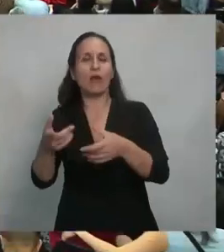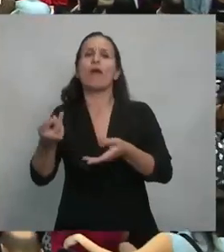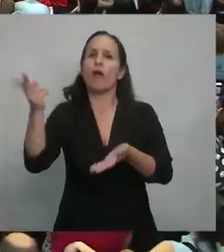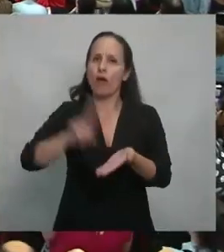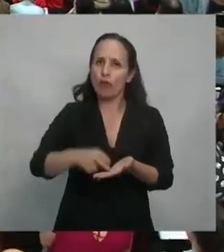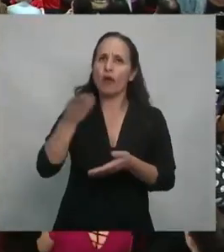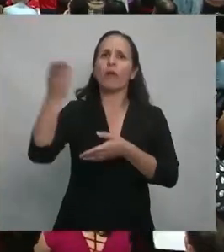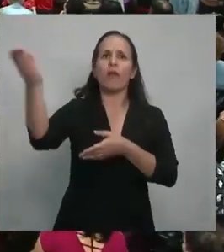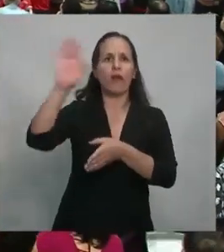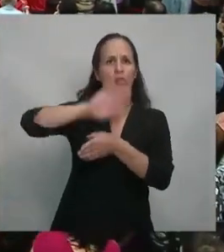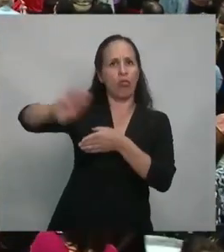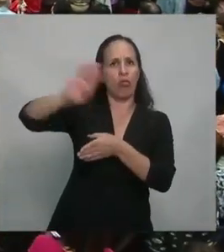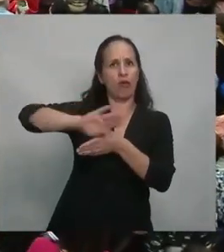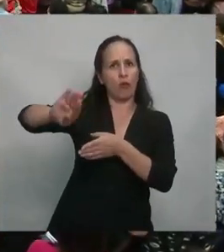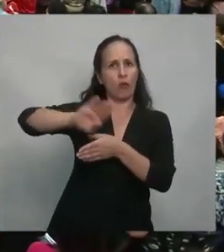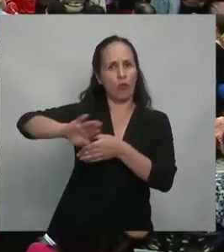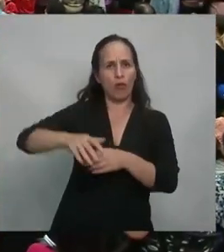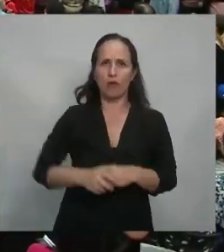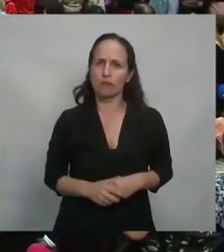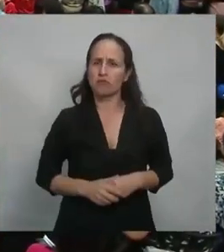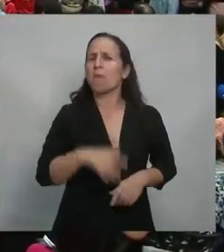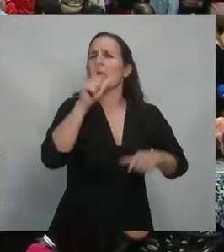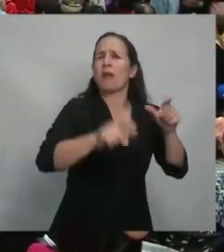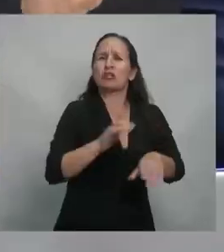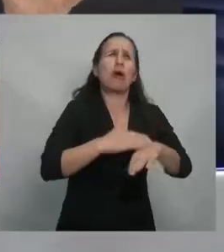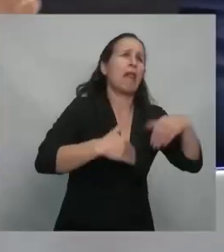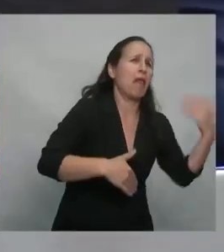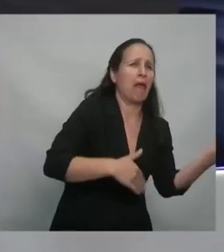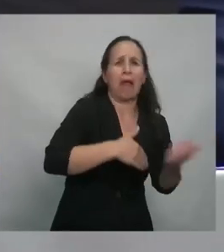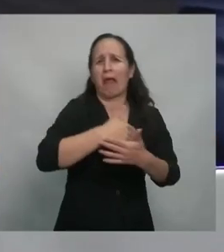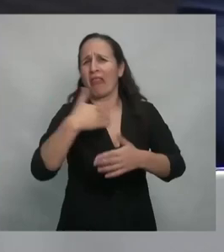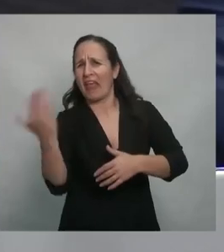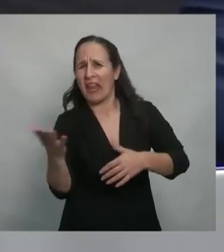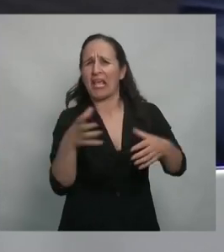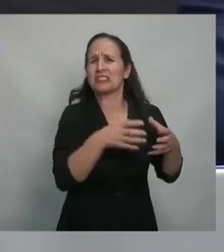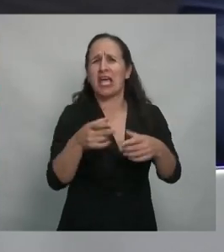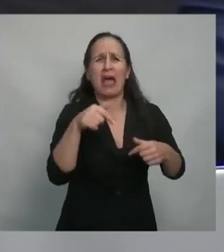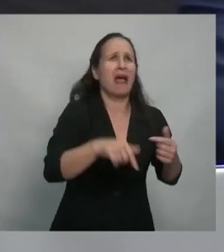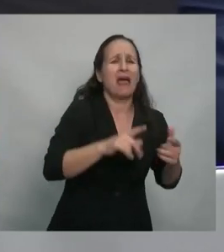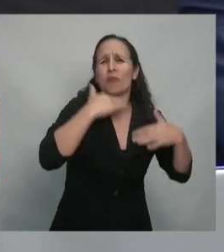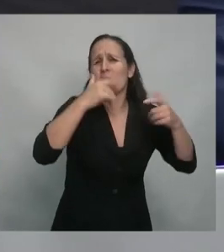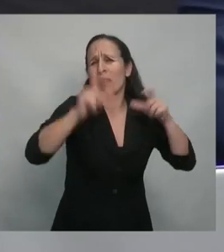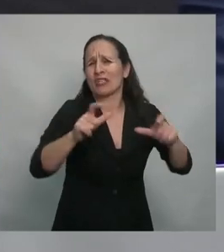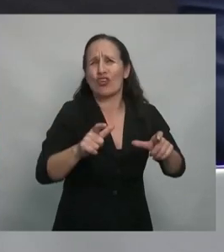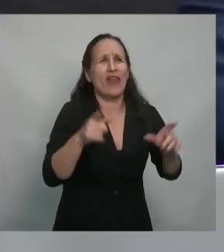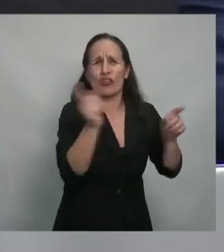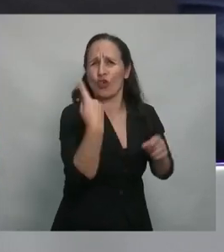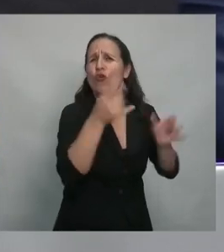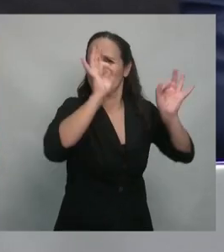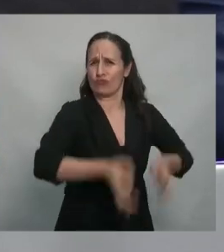Nadie, ni de izquierda, ni de derecha, ni de abajo, ni de arriba, puede negar